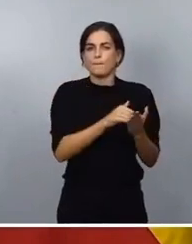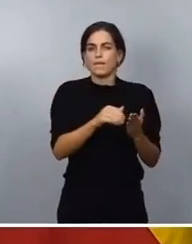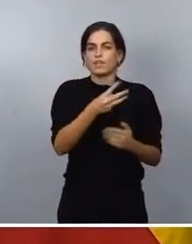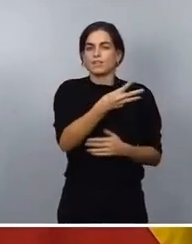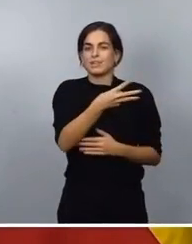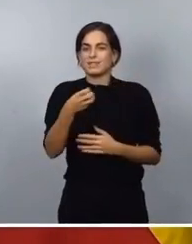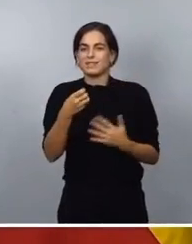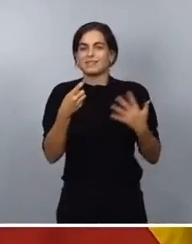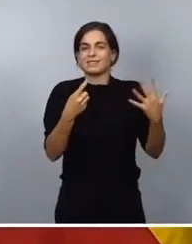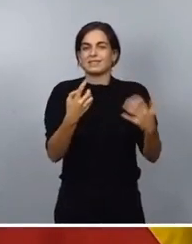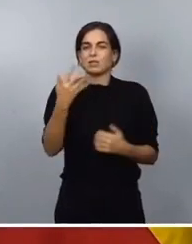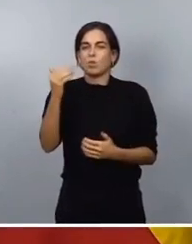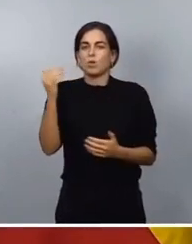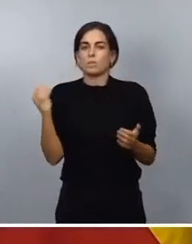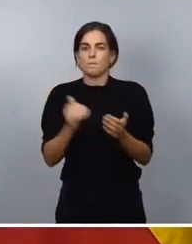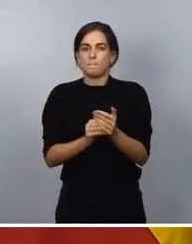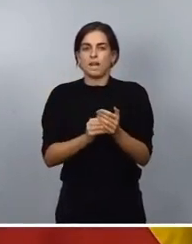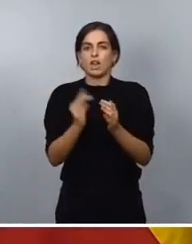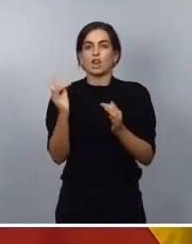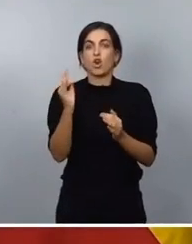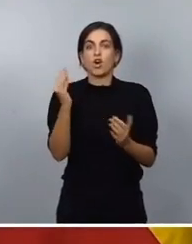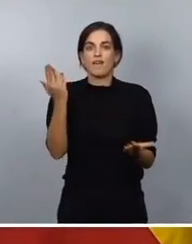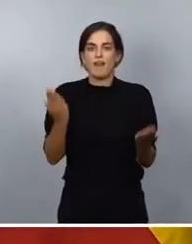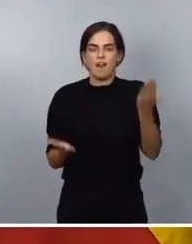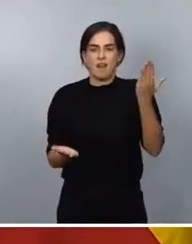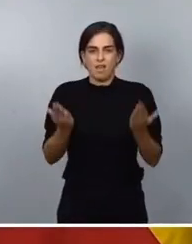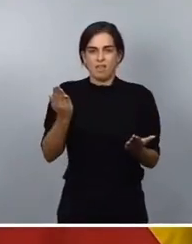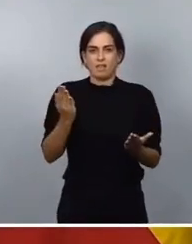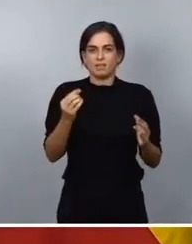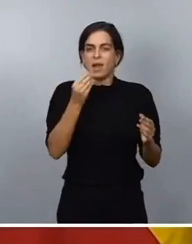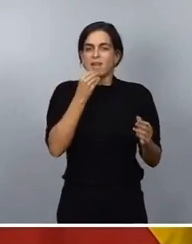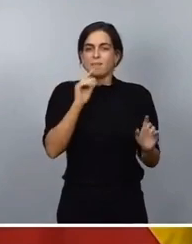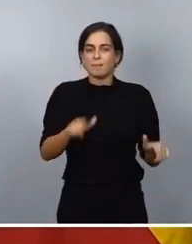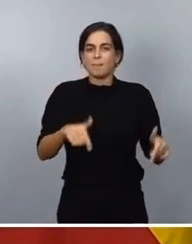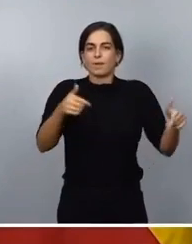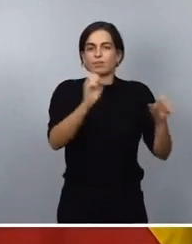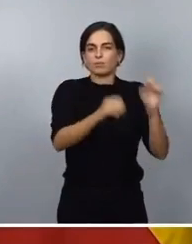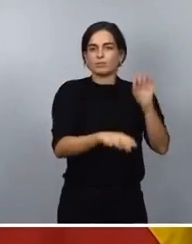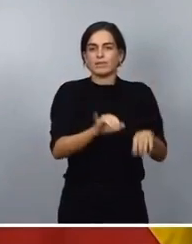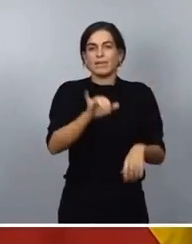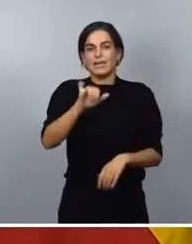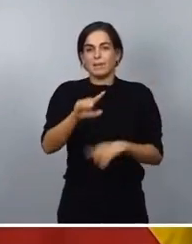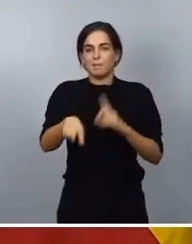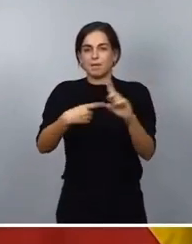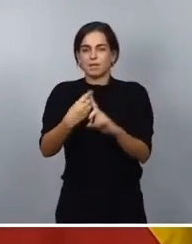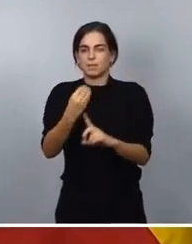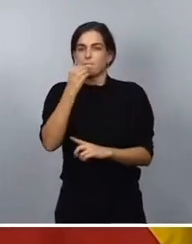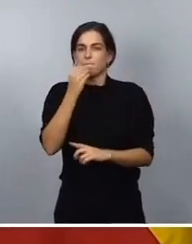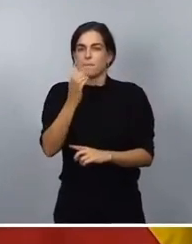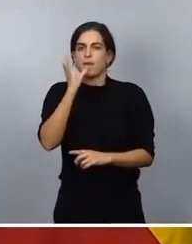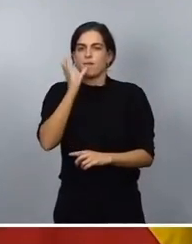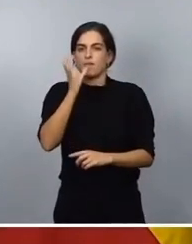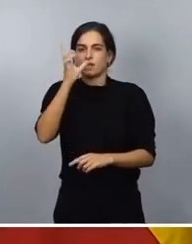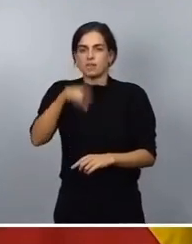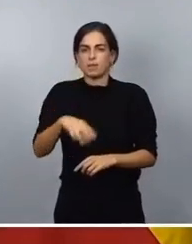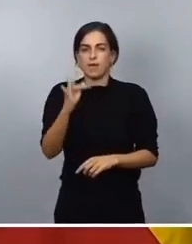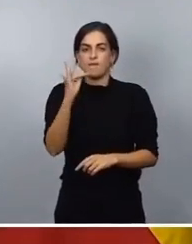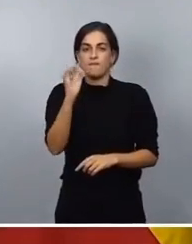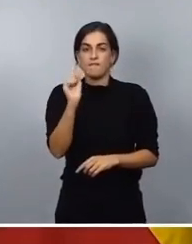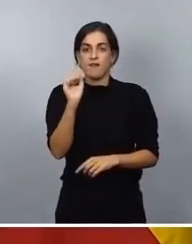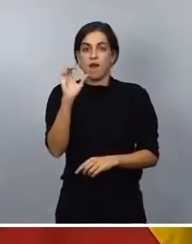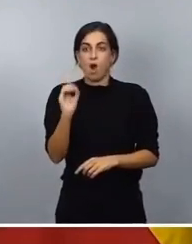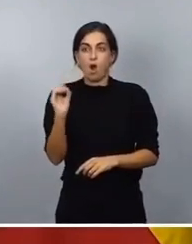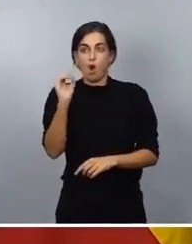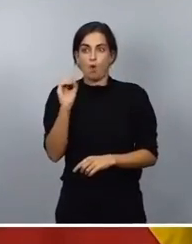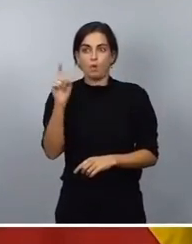toneladas de alimentos y bebidas. La FAO a nivel internacional sitúa entre